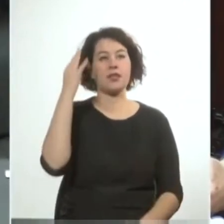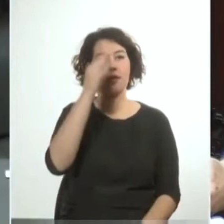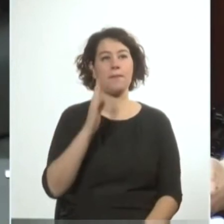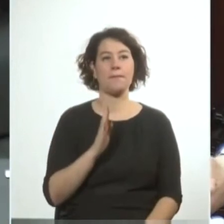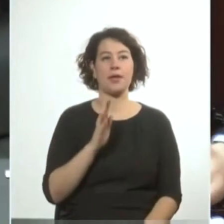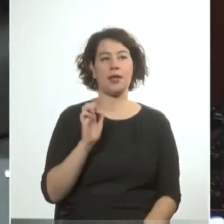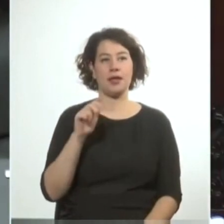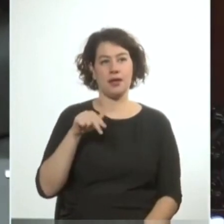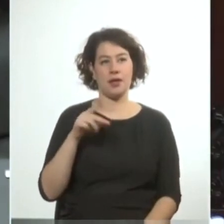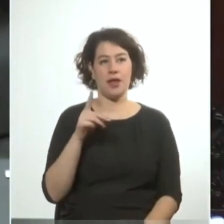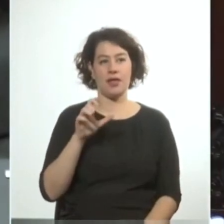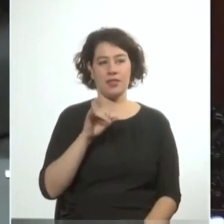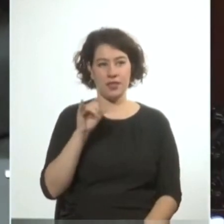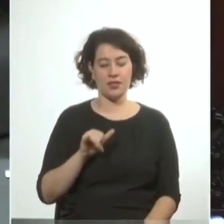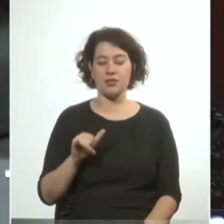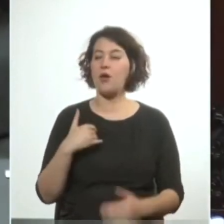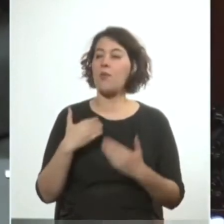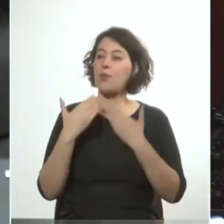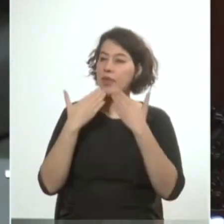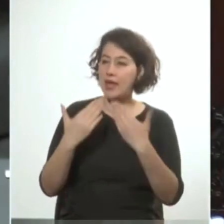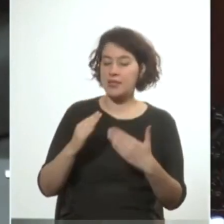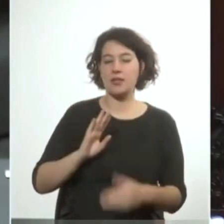Muchas gracias, señora Presidenta.